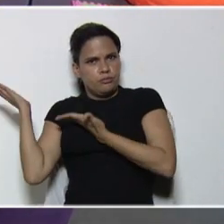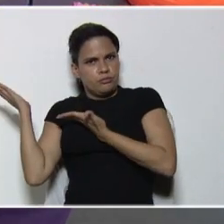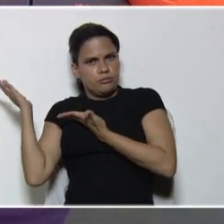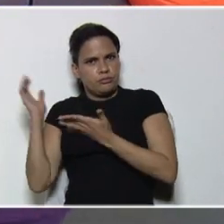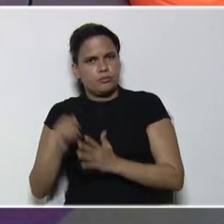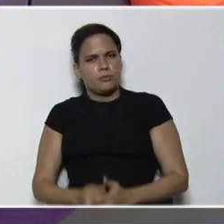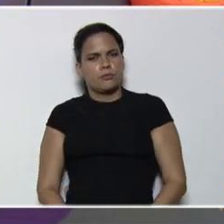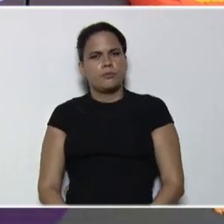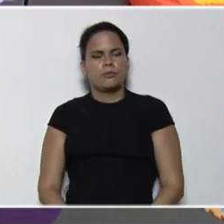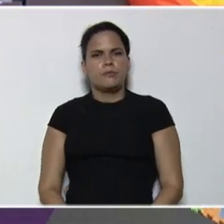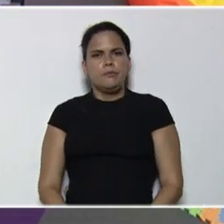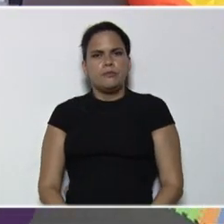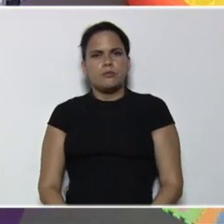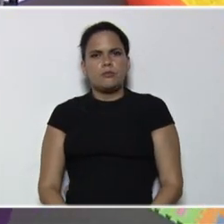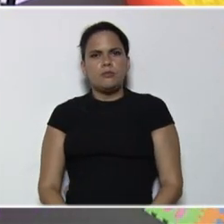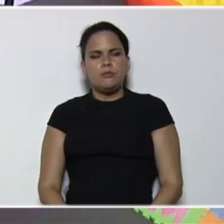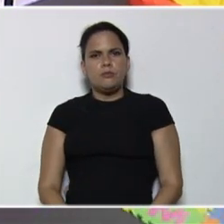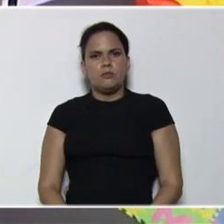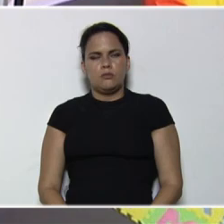pizarra,